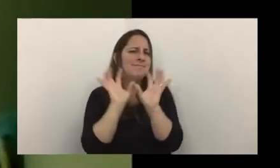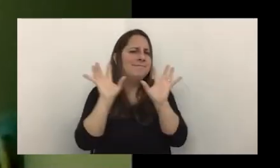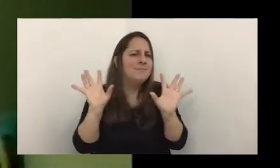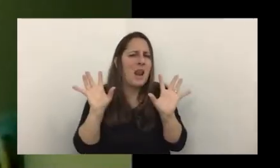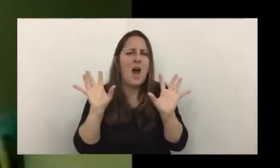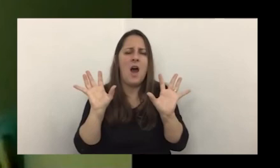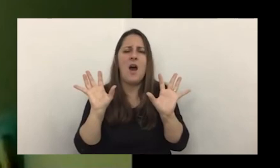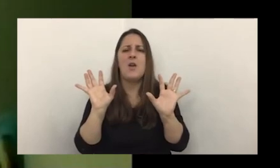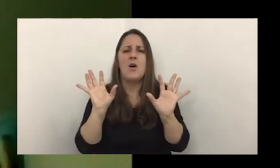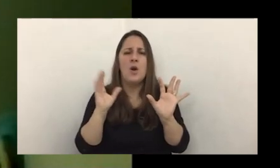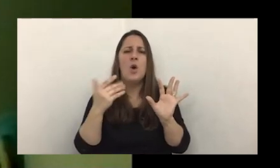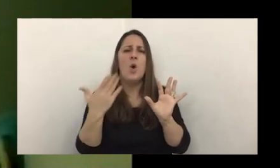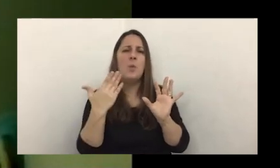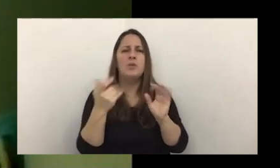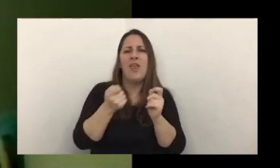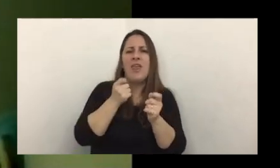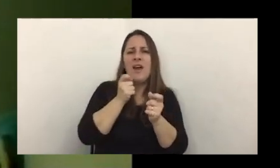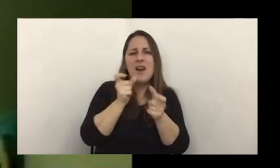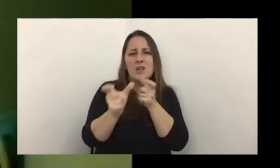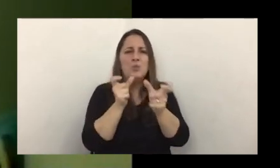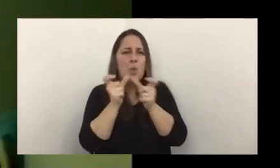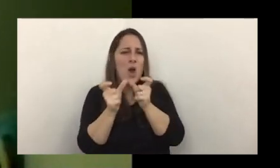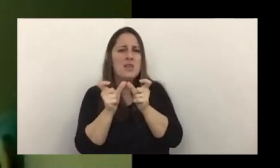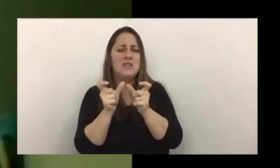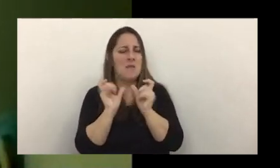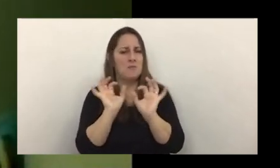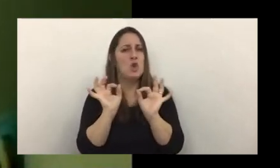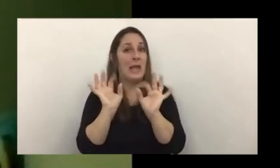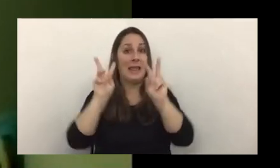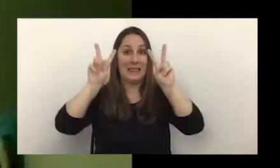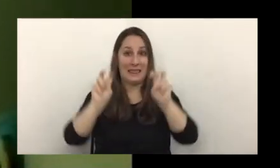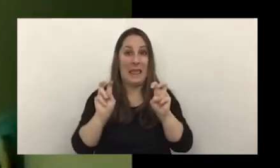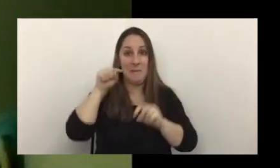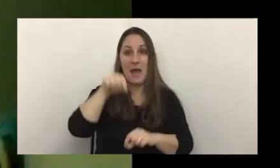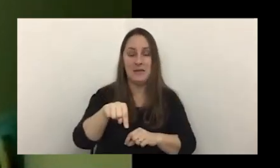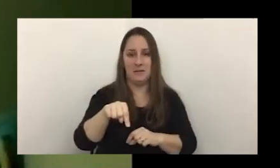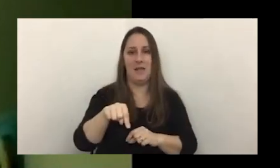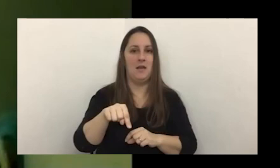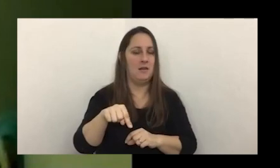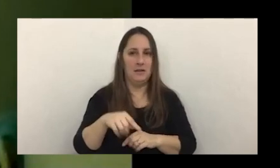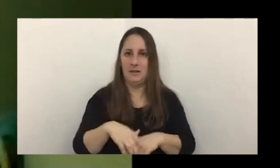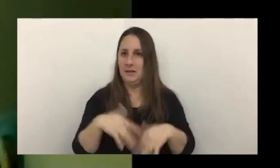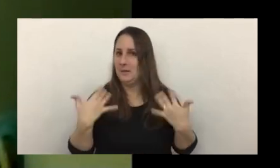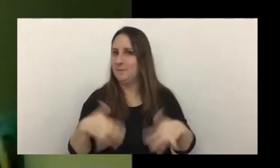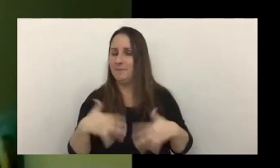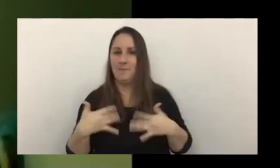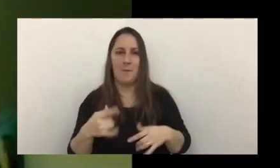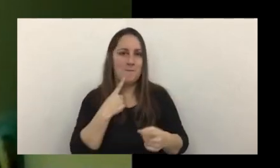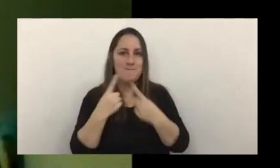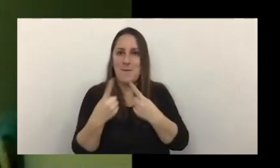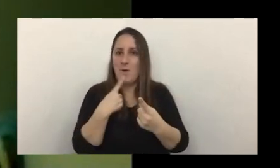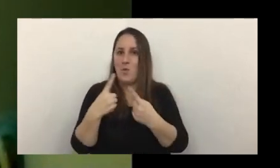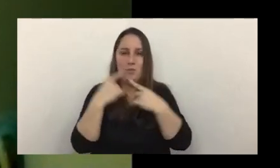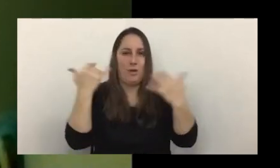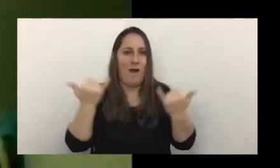aparte también con la que pudiste respondernos sé que es un tema que la verdad creo que tenemos todos tenemos un montón de preguntas